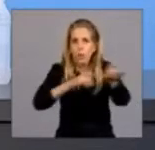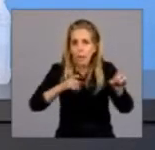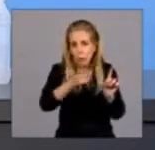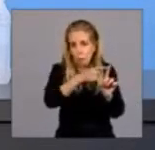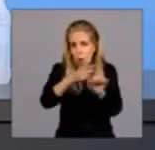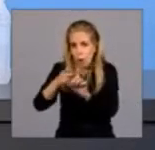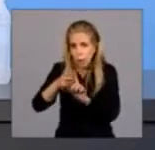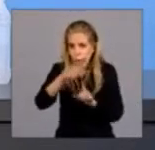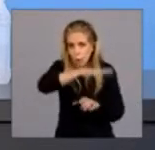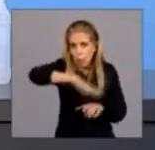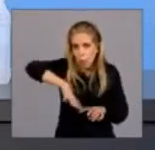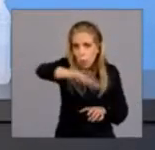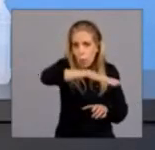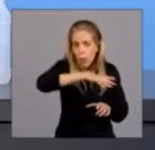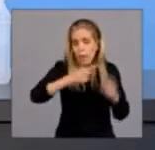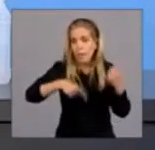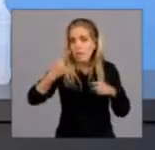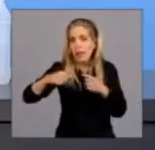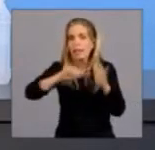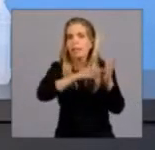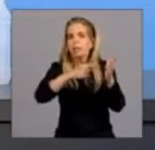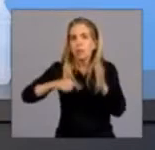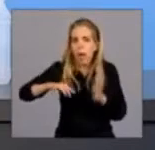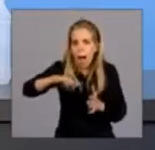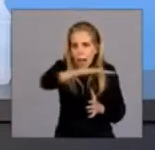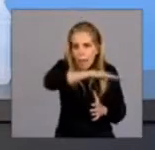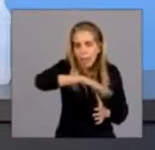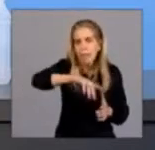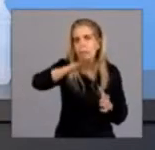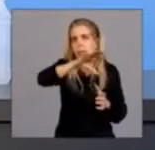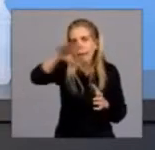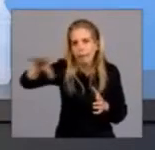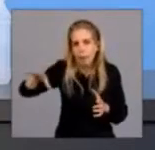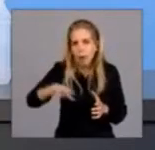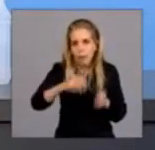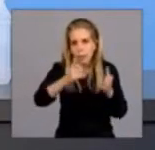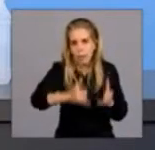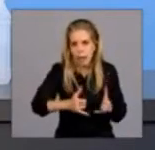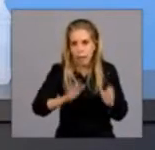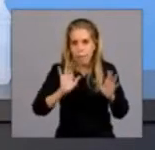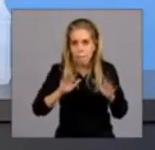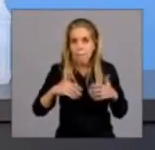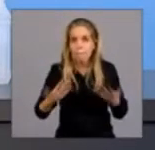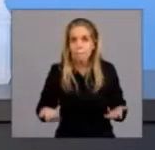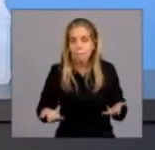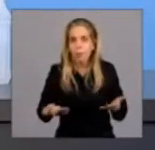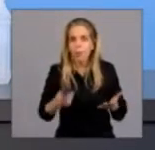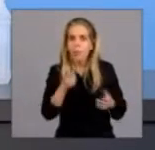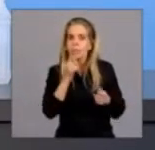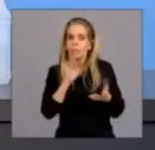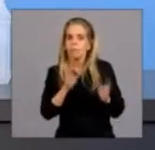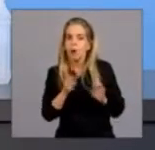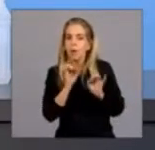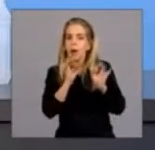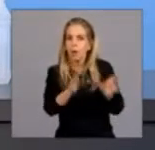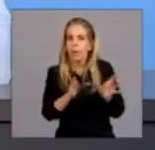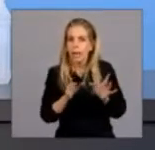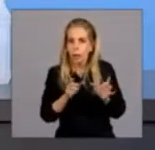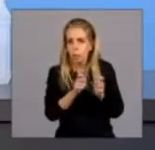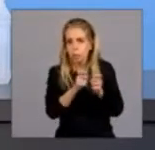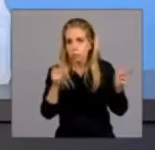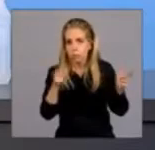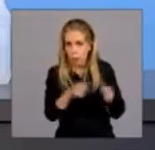esas ciudades, en esas regiones, y por lo tanto, la posibilidad de contagio es muy alta.